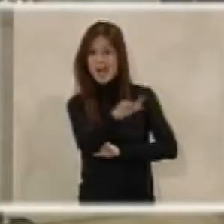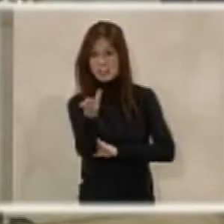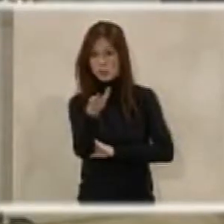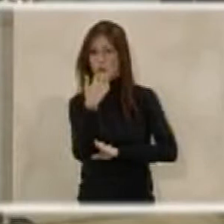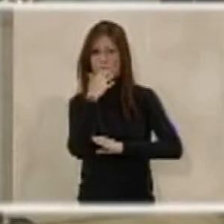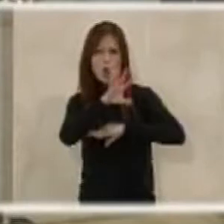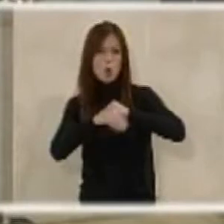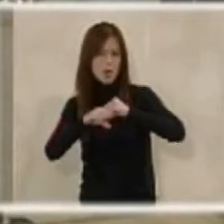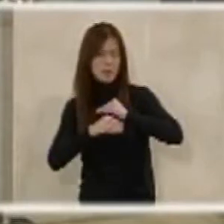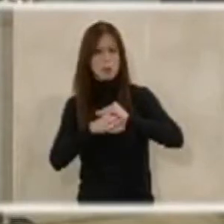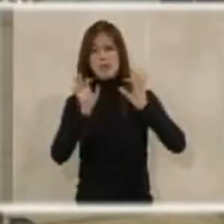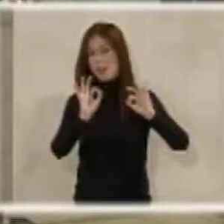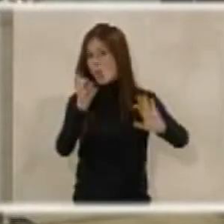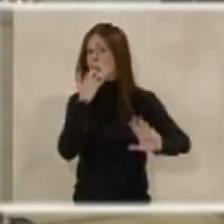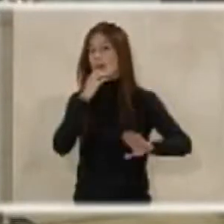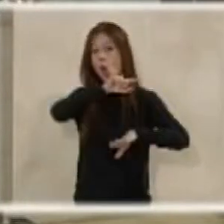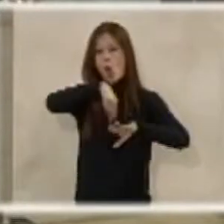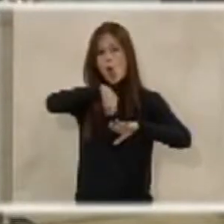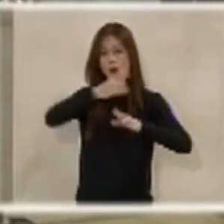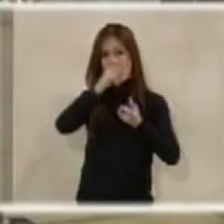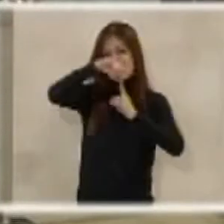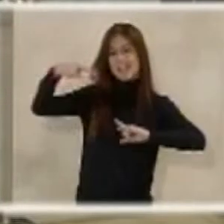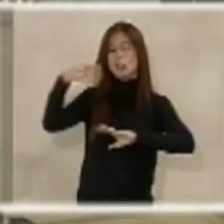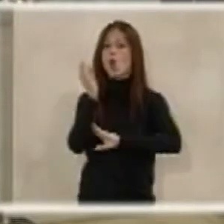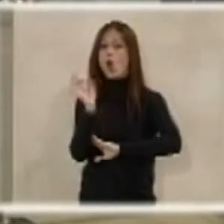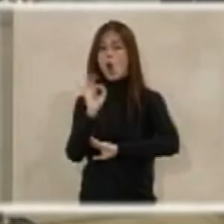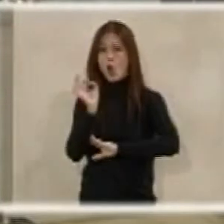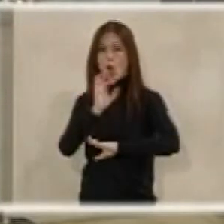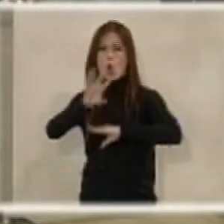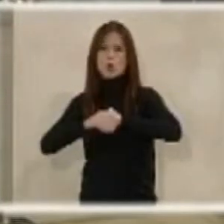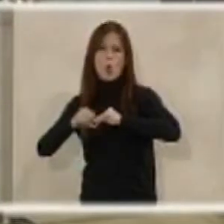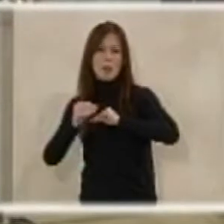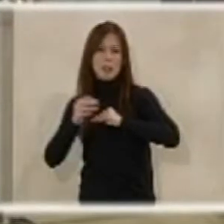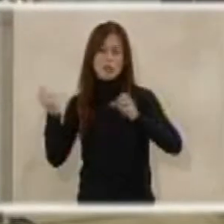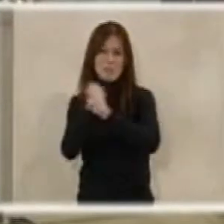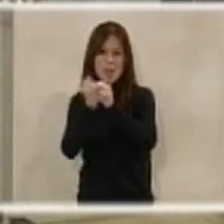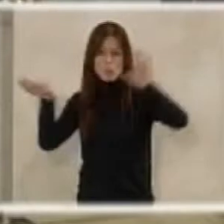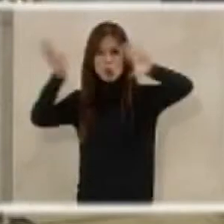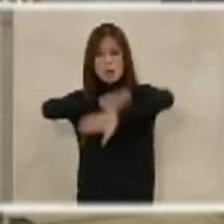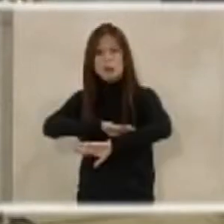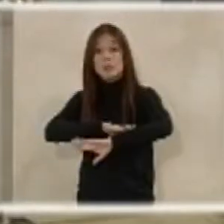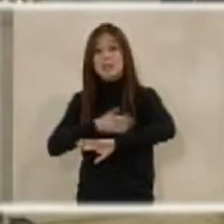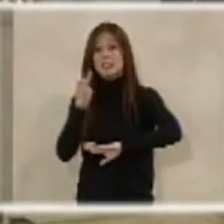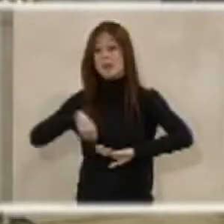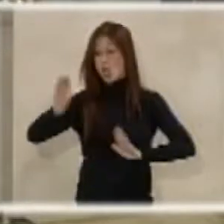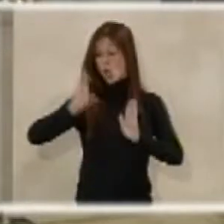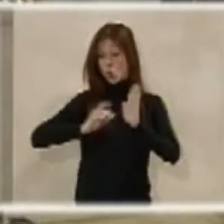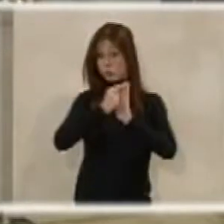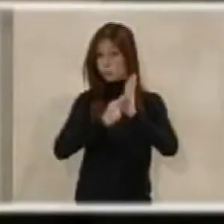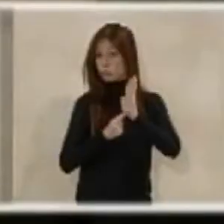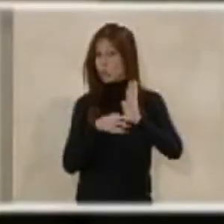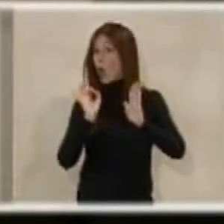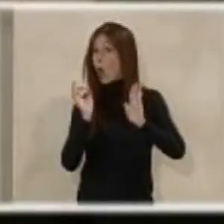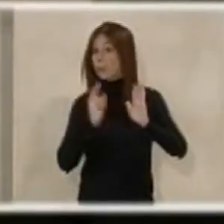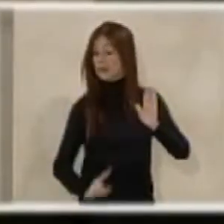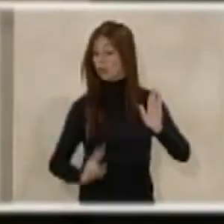complementos específicos, como son la hora extra o como son los complementos de nocturnidad y su reflejo en las cotizaciones o